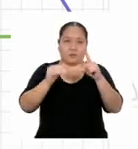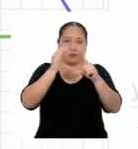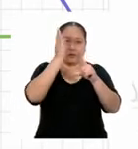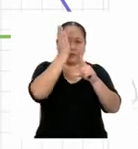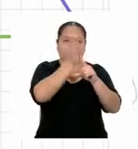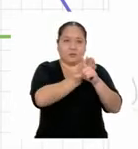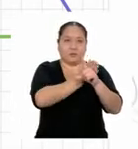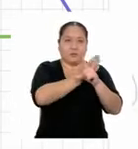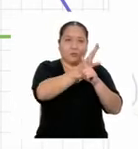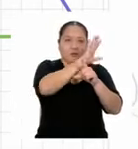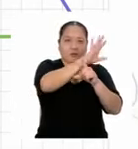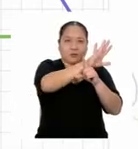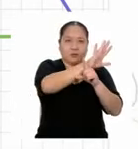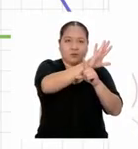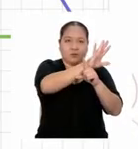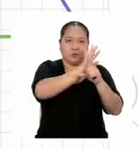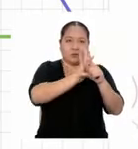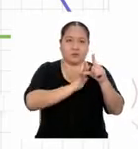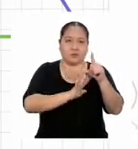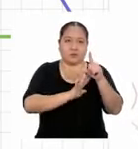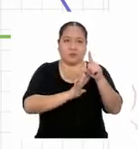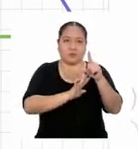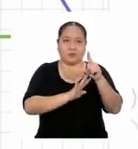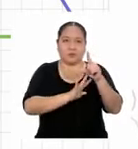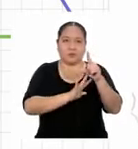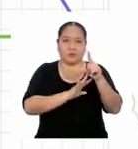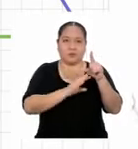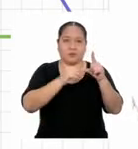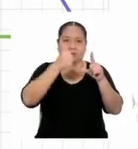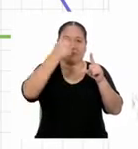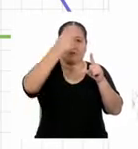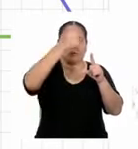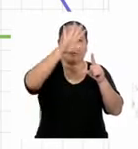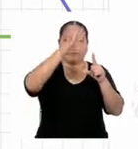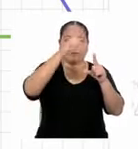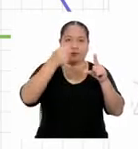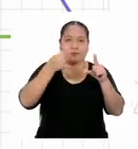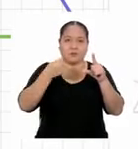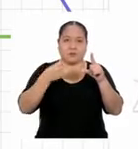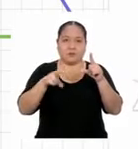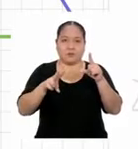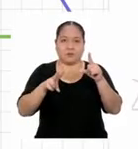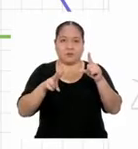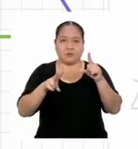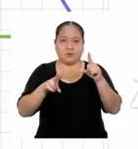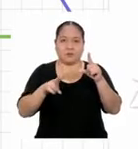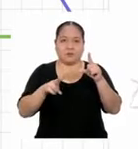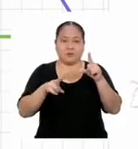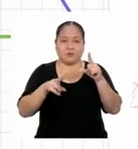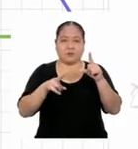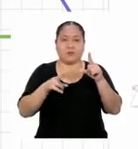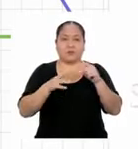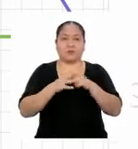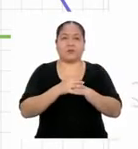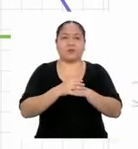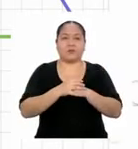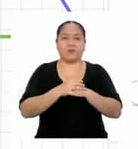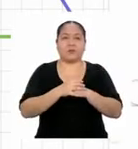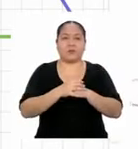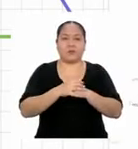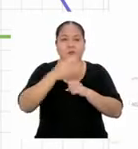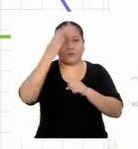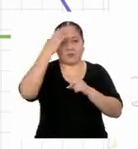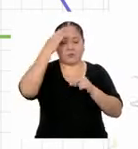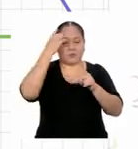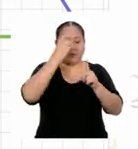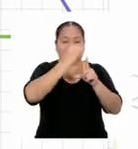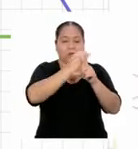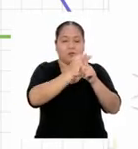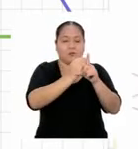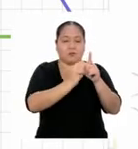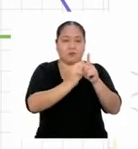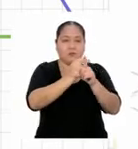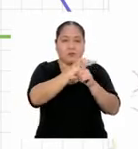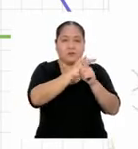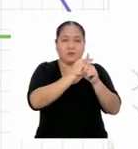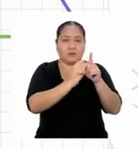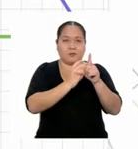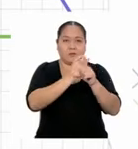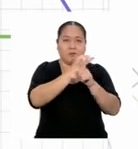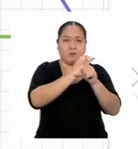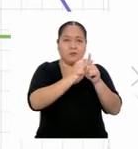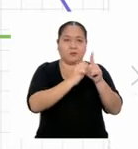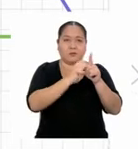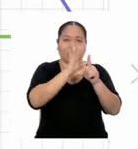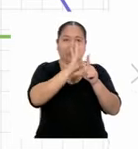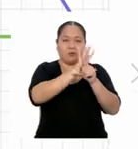que son 5 y 4 y 15 y 12. Y sabemos también que los ángulos que están entre estos lados